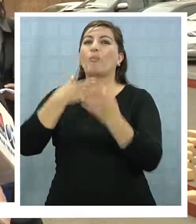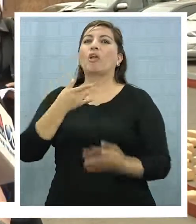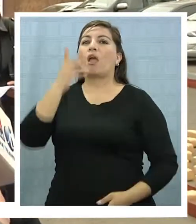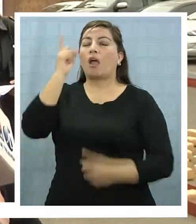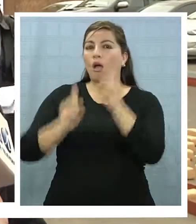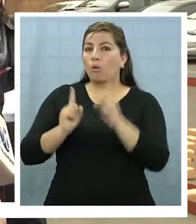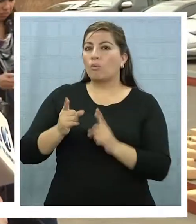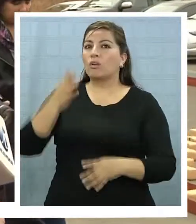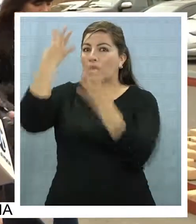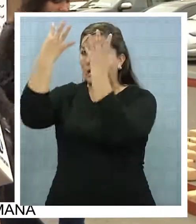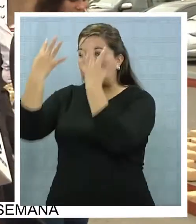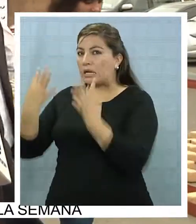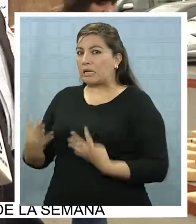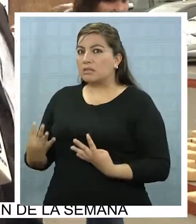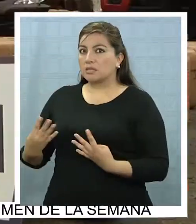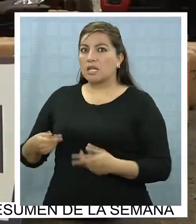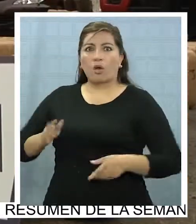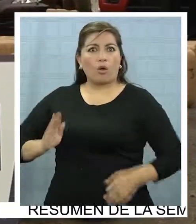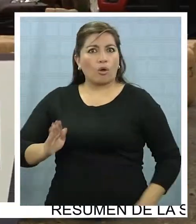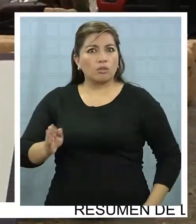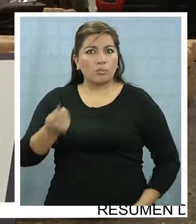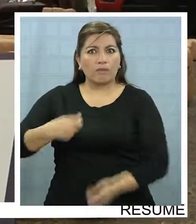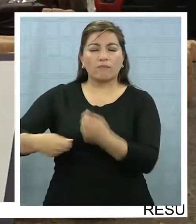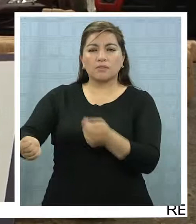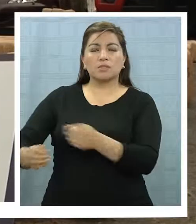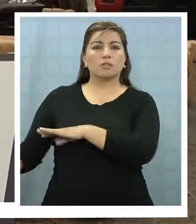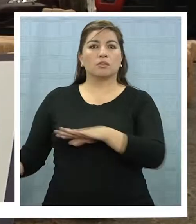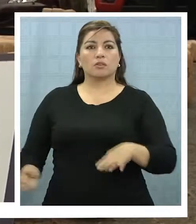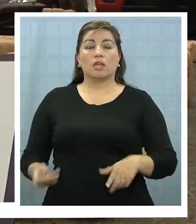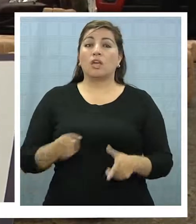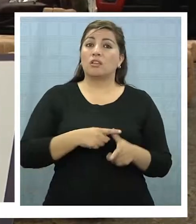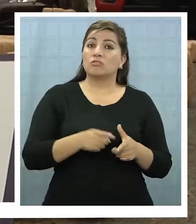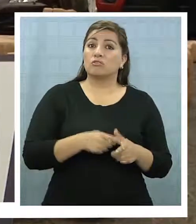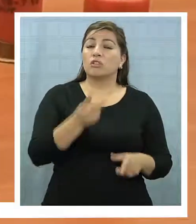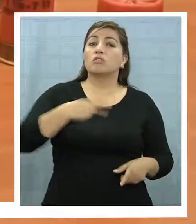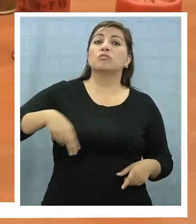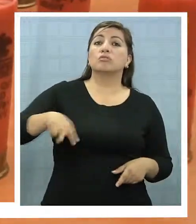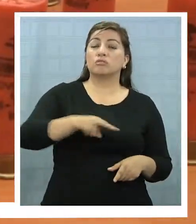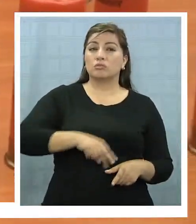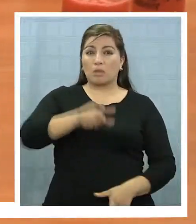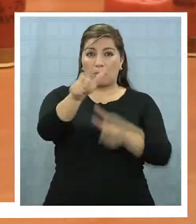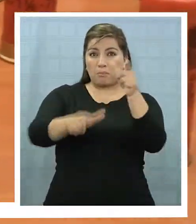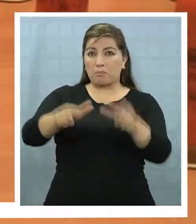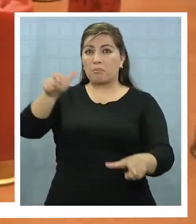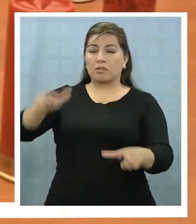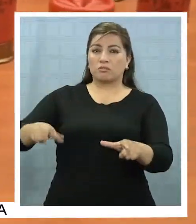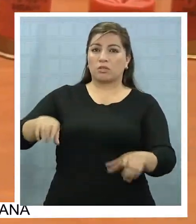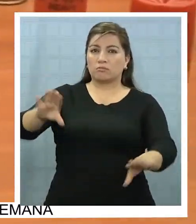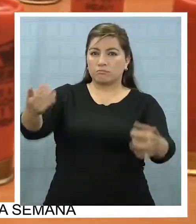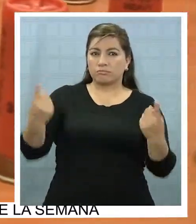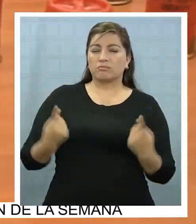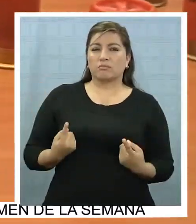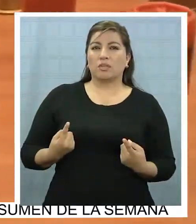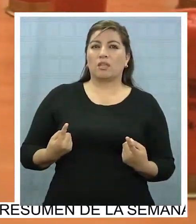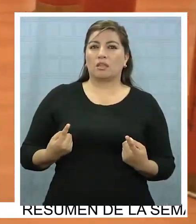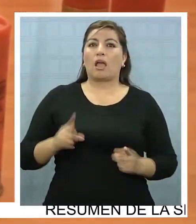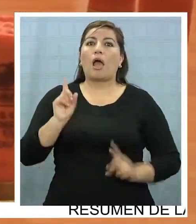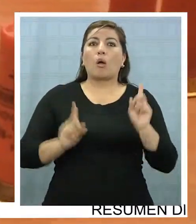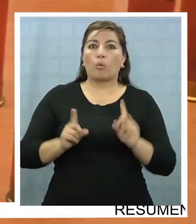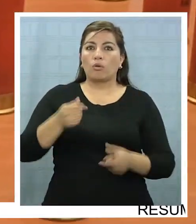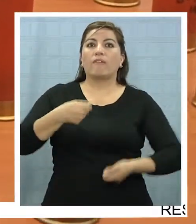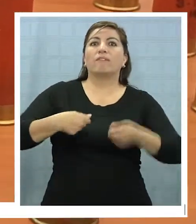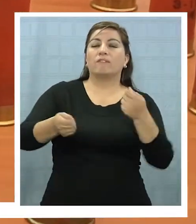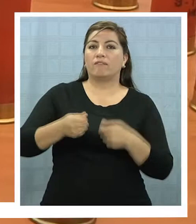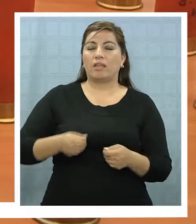eso también nos sirve para evitar que personas sean reclutadas por parte de estas organizaciones y se dediquen a todo lo que es el ejercicio de la